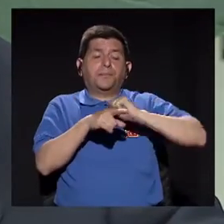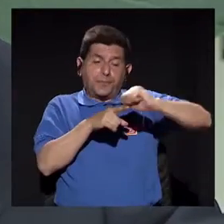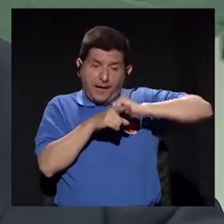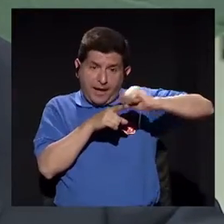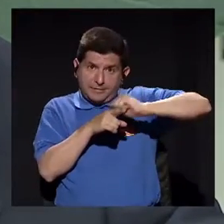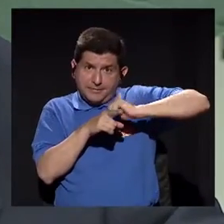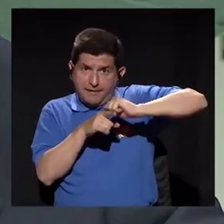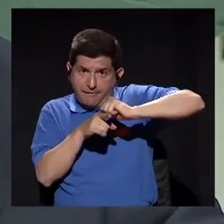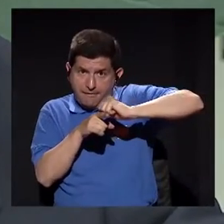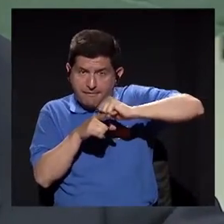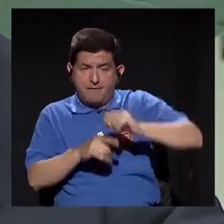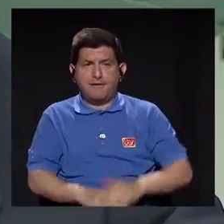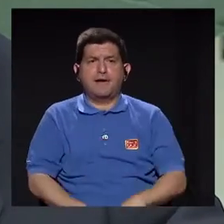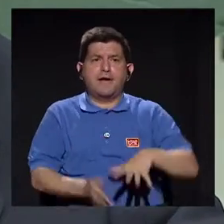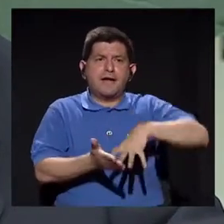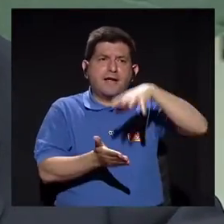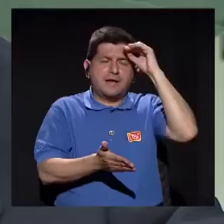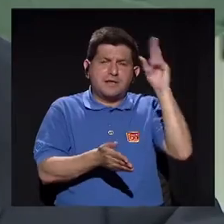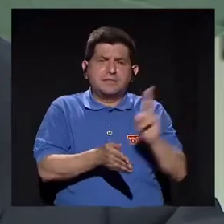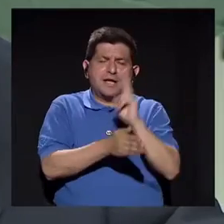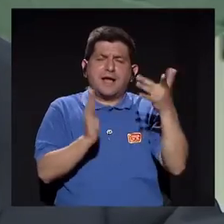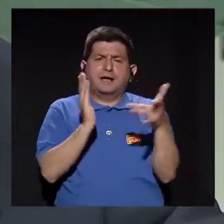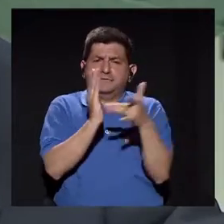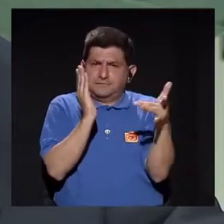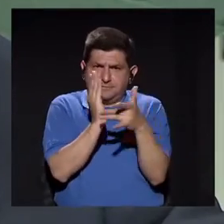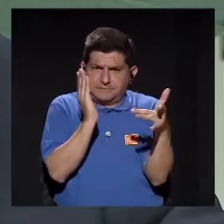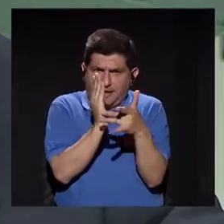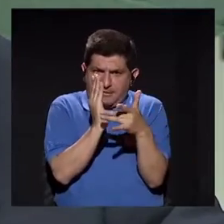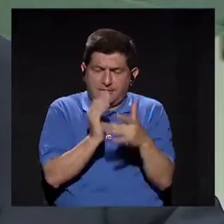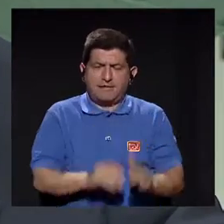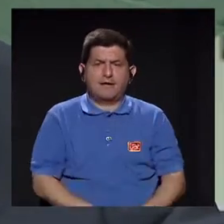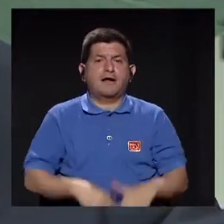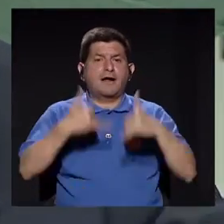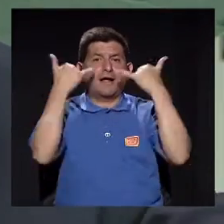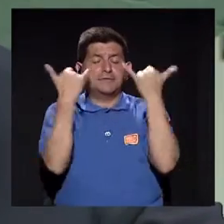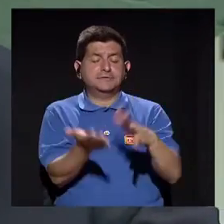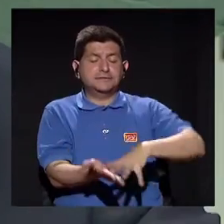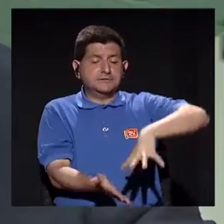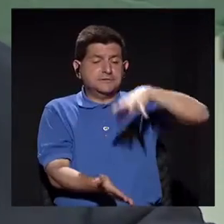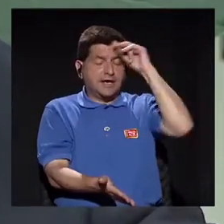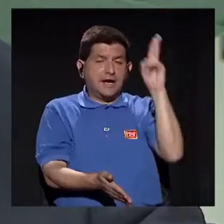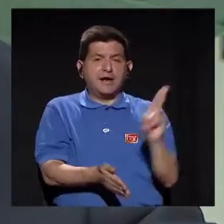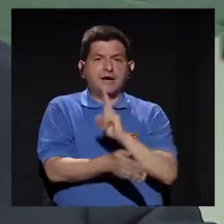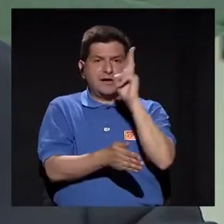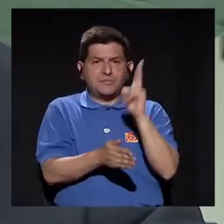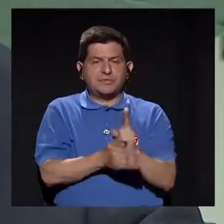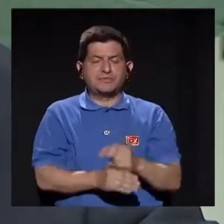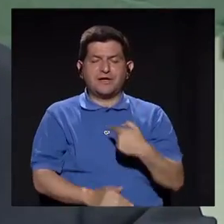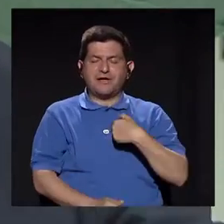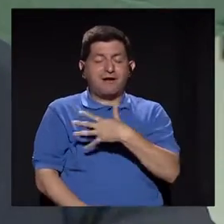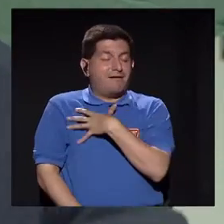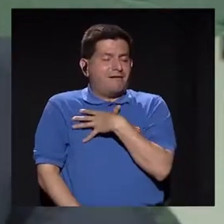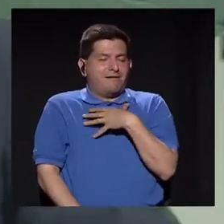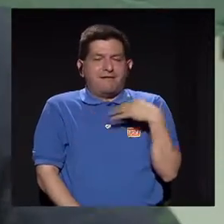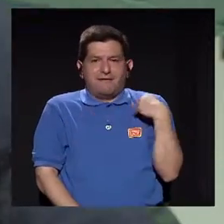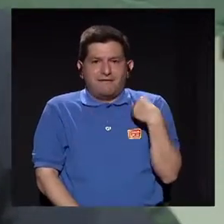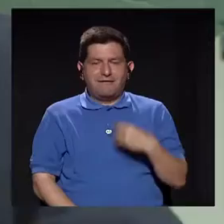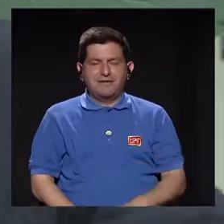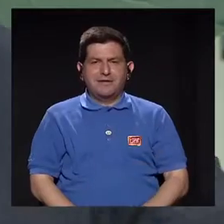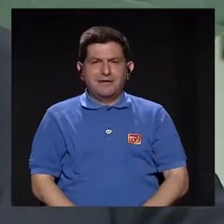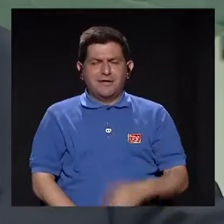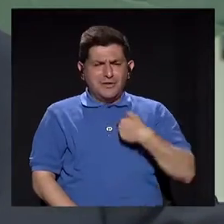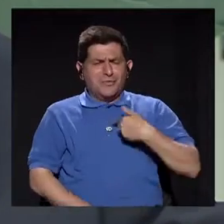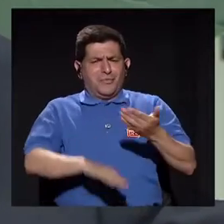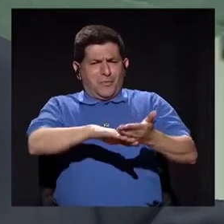es el entrenamiento, es aprender a usar la técnica y obviamente una vez que se aprende a utilizar, se enamora uno de la técnica y